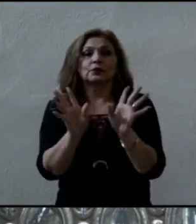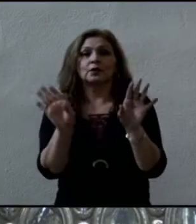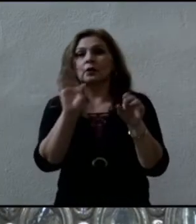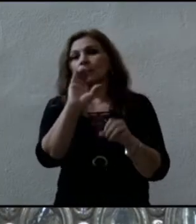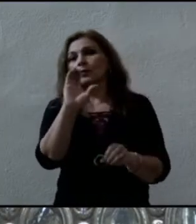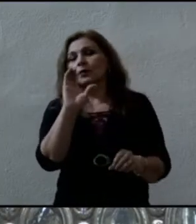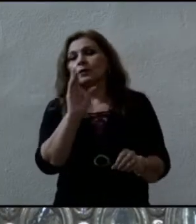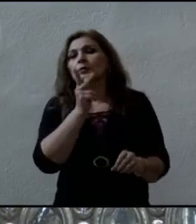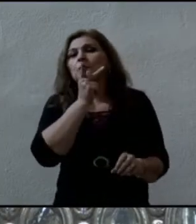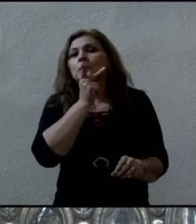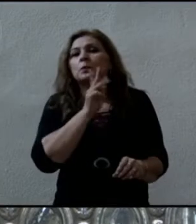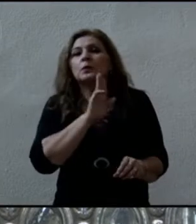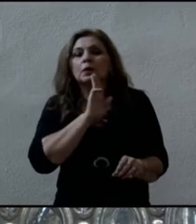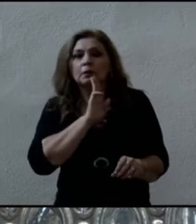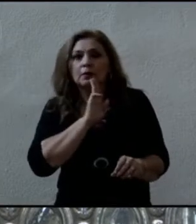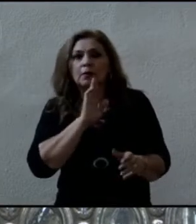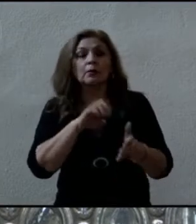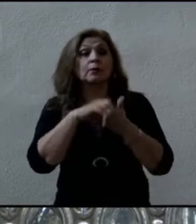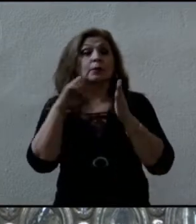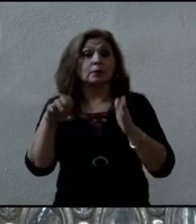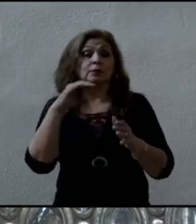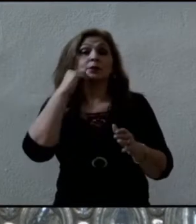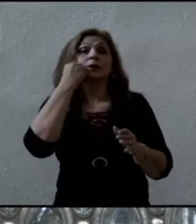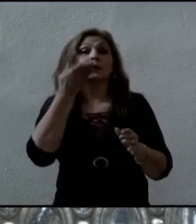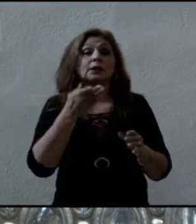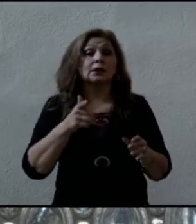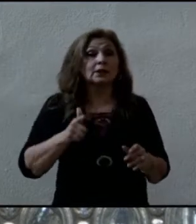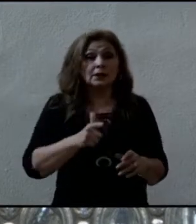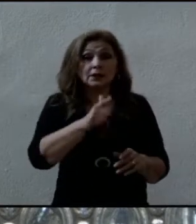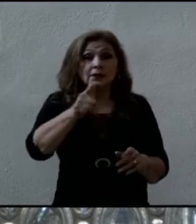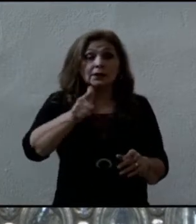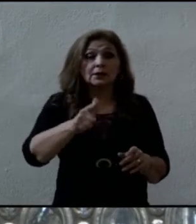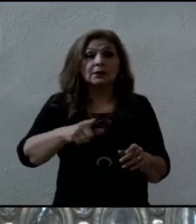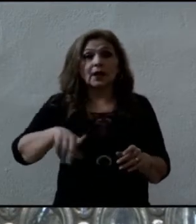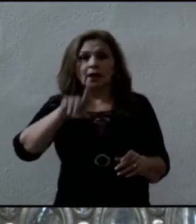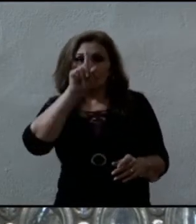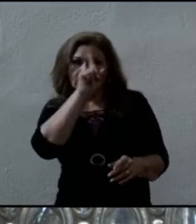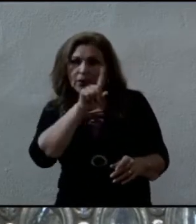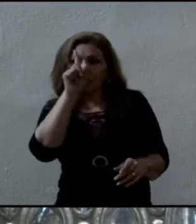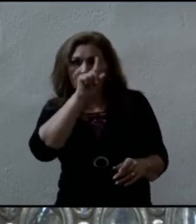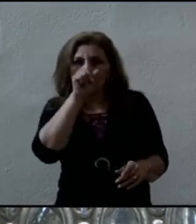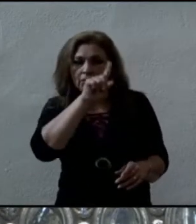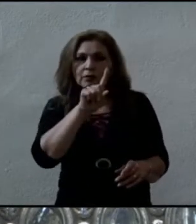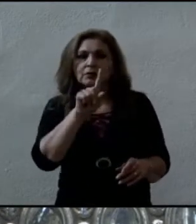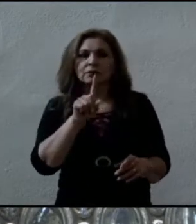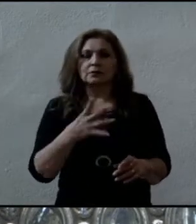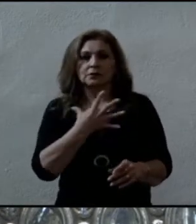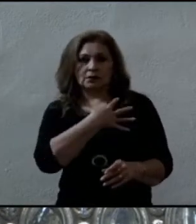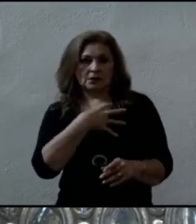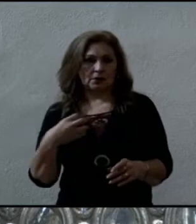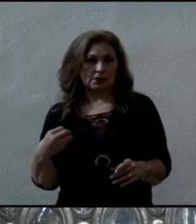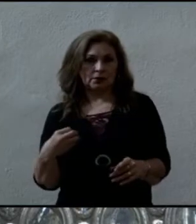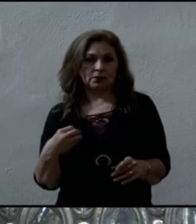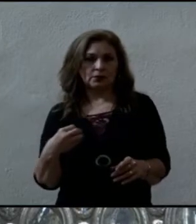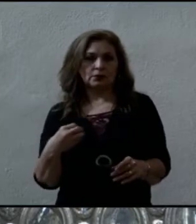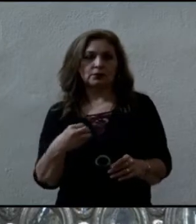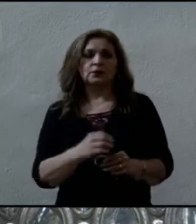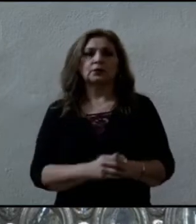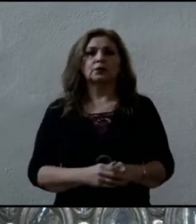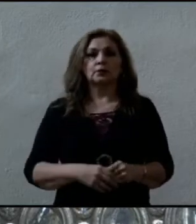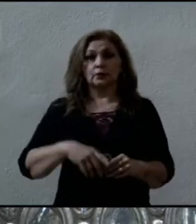quieren dar una orientación a sus hijos, qué complicado es que ellos lo reciban